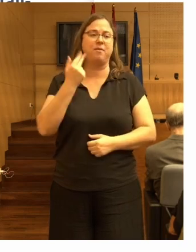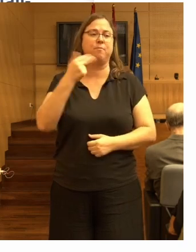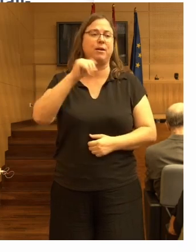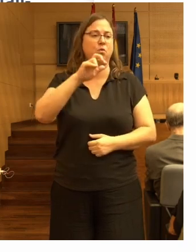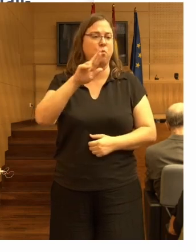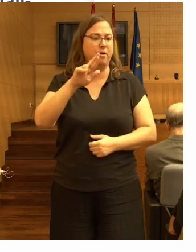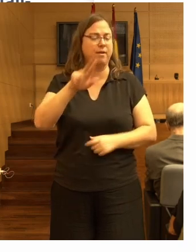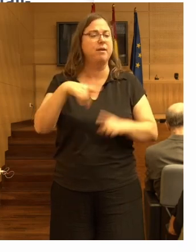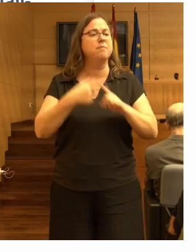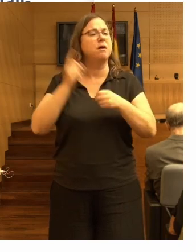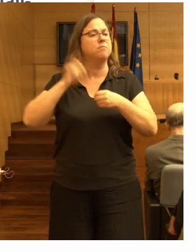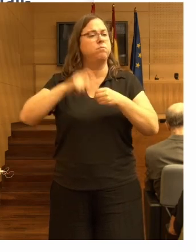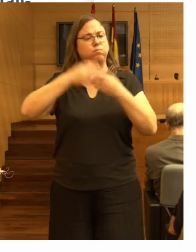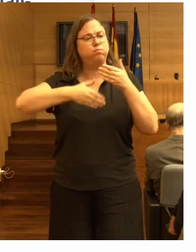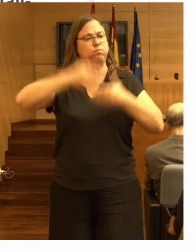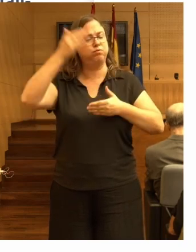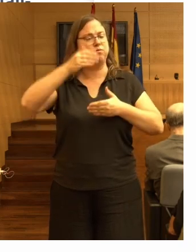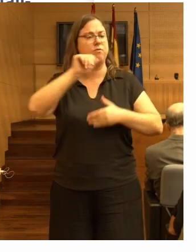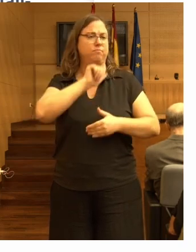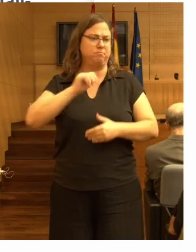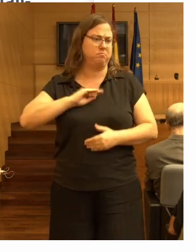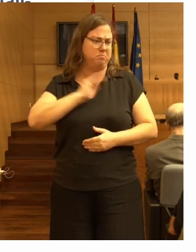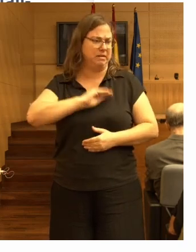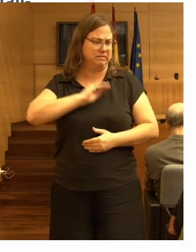participado en varias publicaciones con ellos.